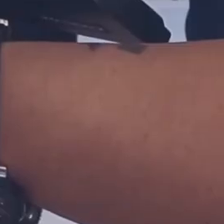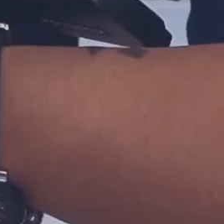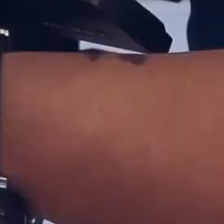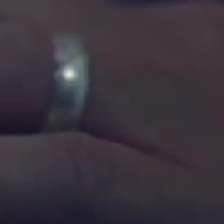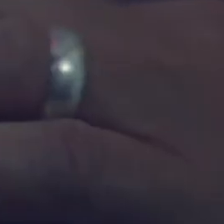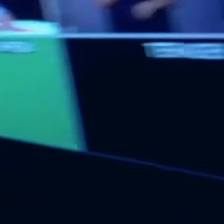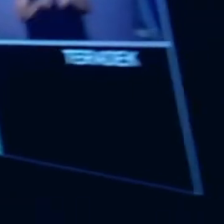Gracias.